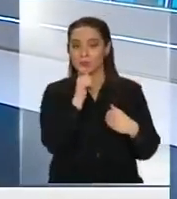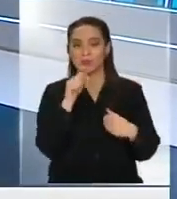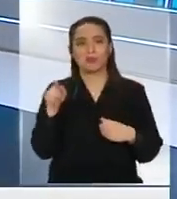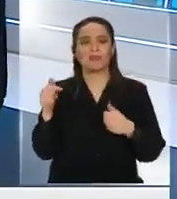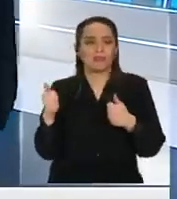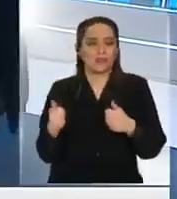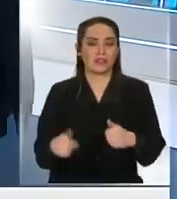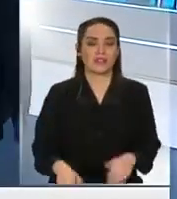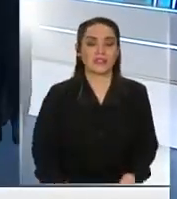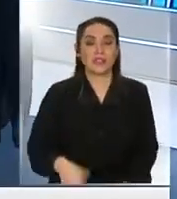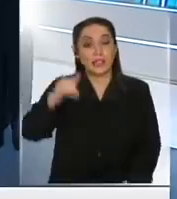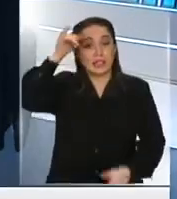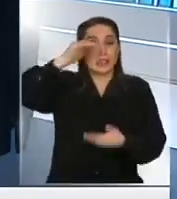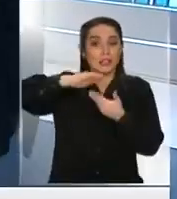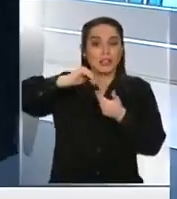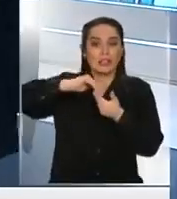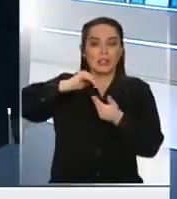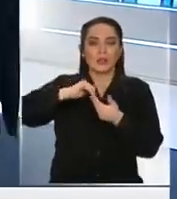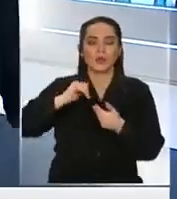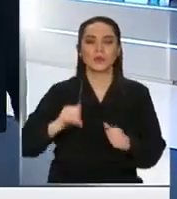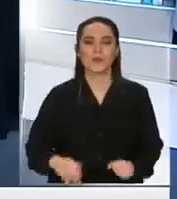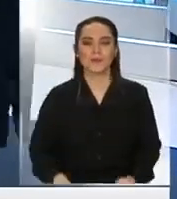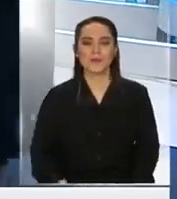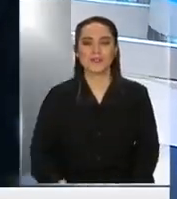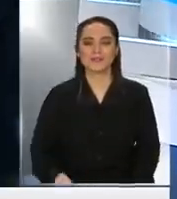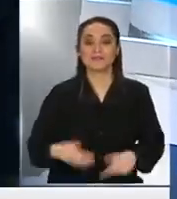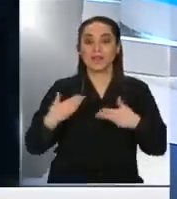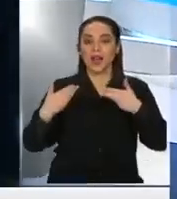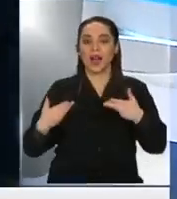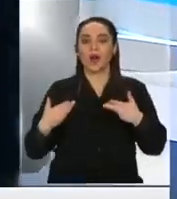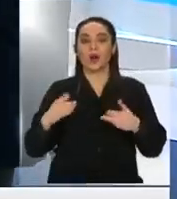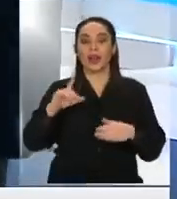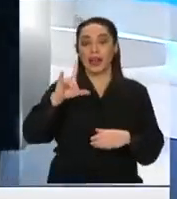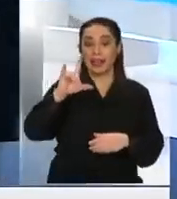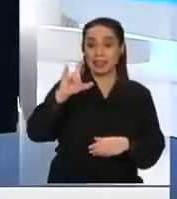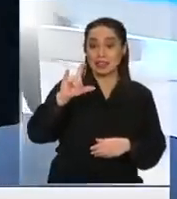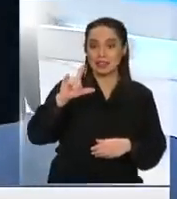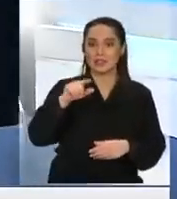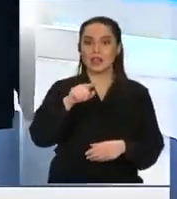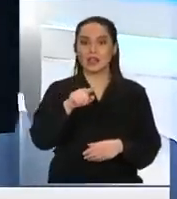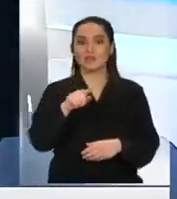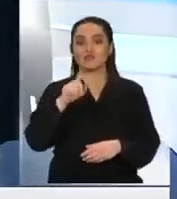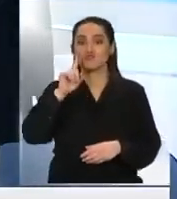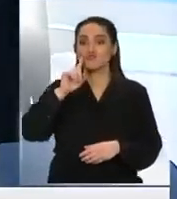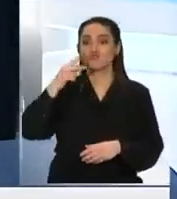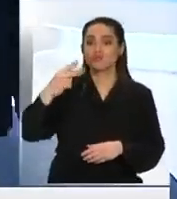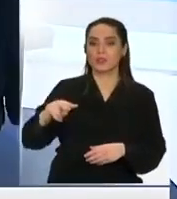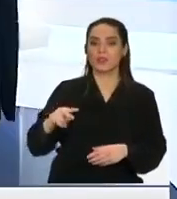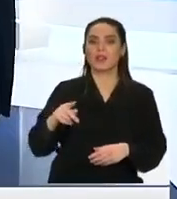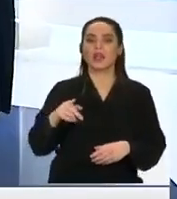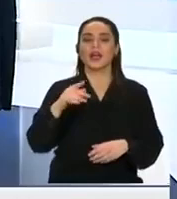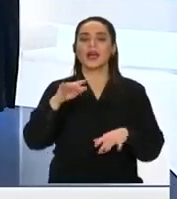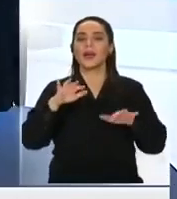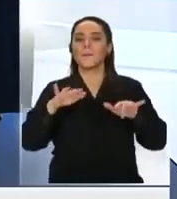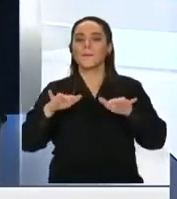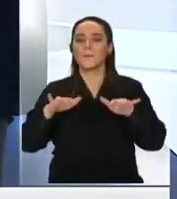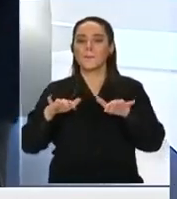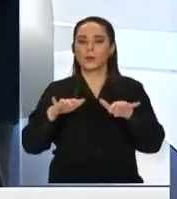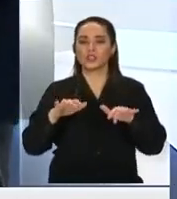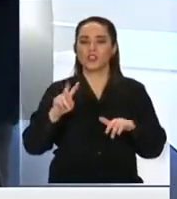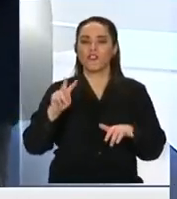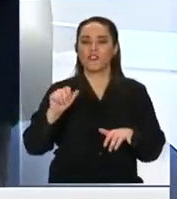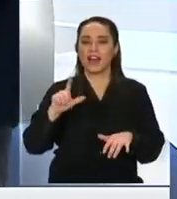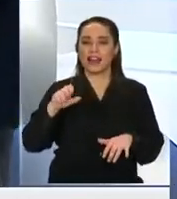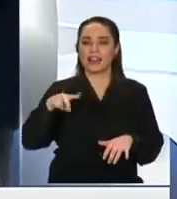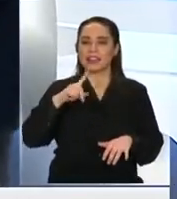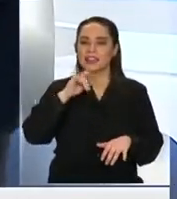logrado... Disculpa si te he hecho mover mucho. Bueno, vamos a ver Instagram. Este es tu Instagram, Valentín Trujillo. ¿Hace cuánto que tienes